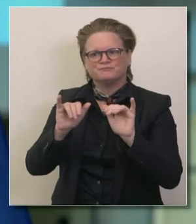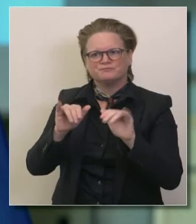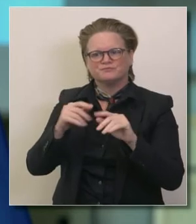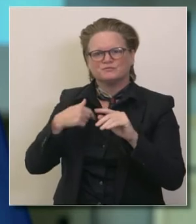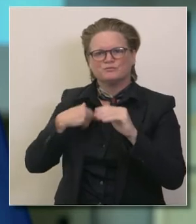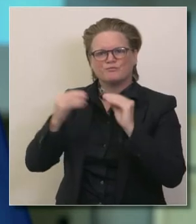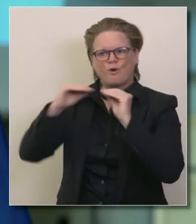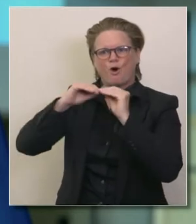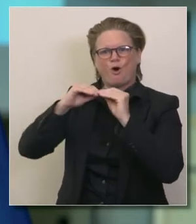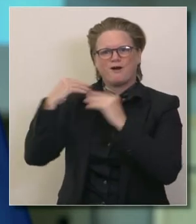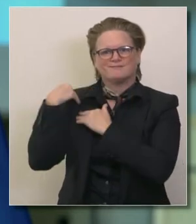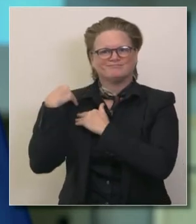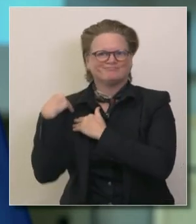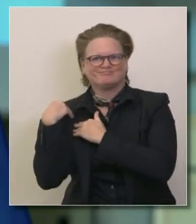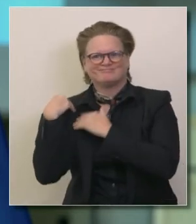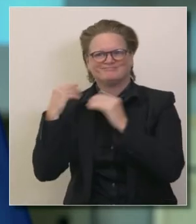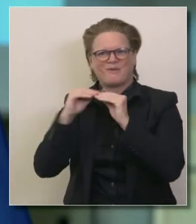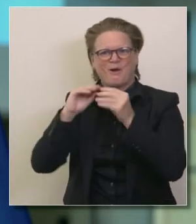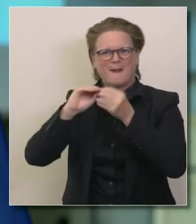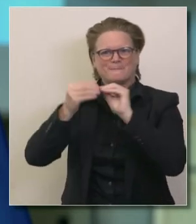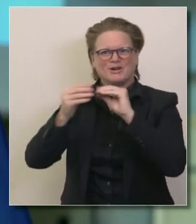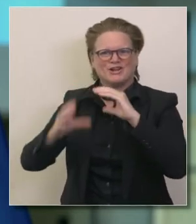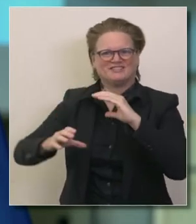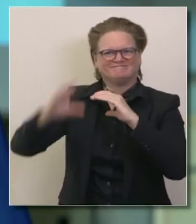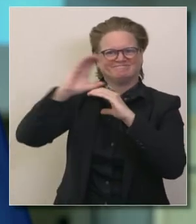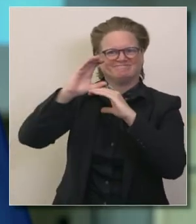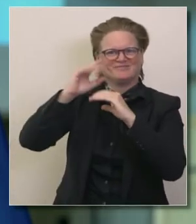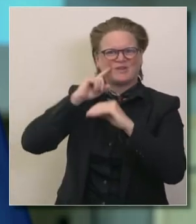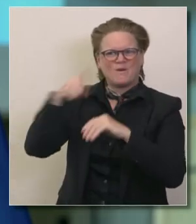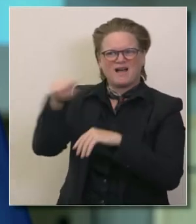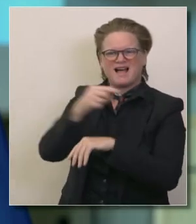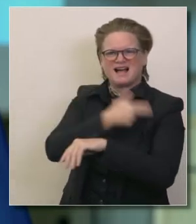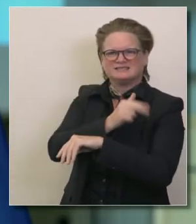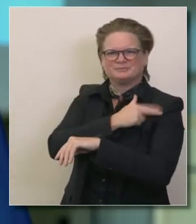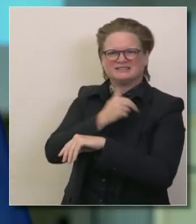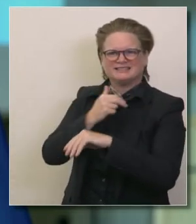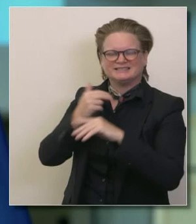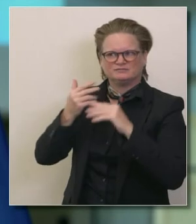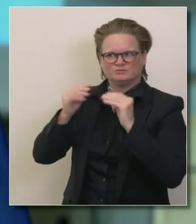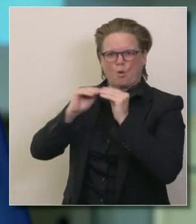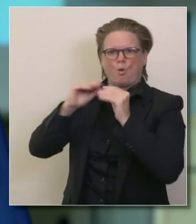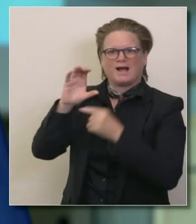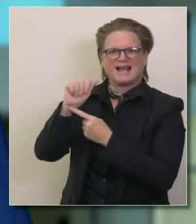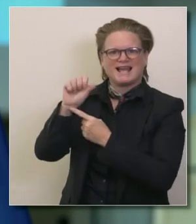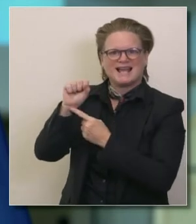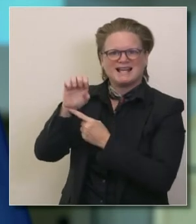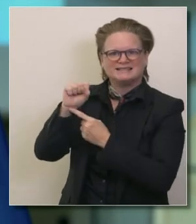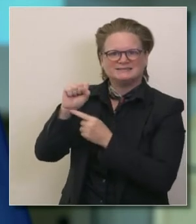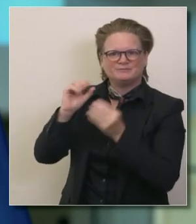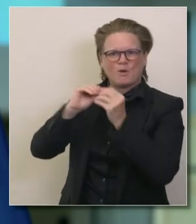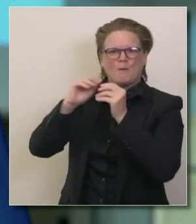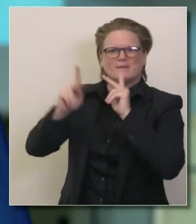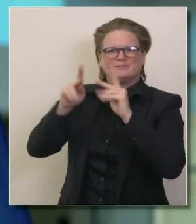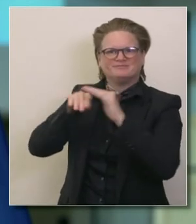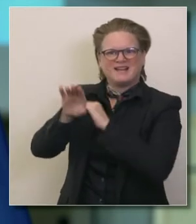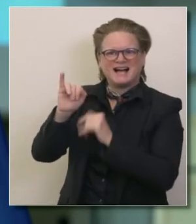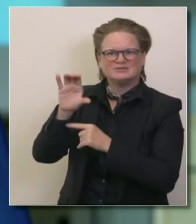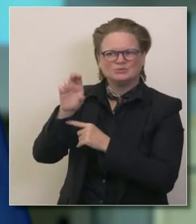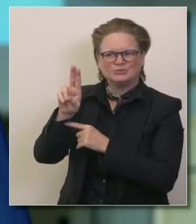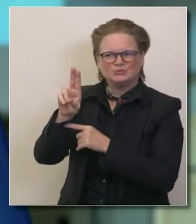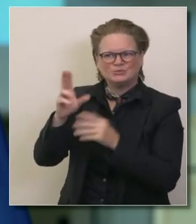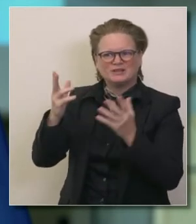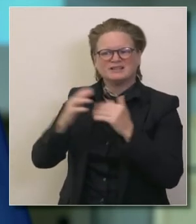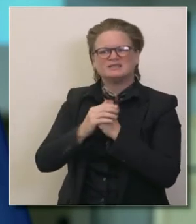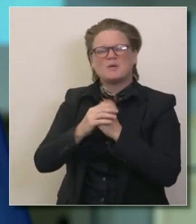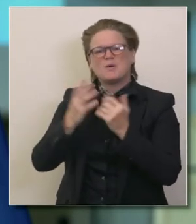eclipsada vemos nuevas cifras que antes no existían si antes estaban a 50 o 60% de capacidad antes de COVID tal vez